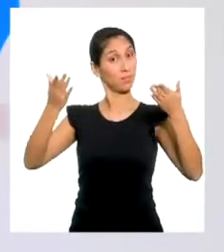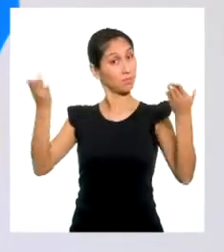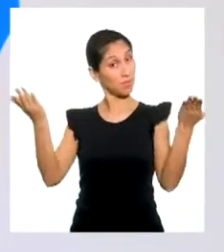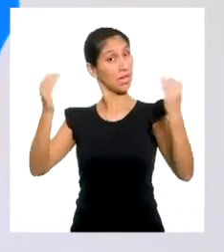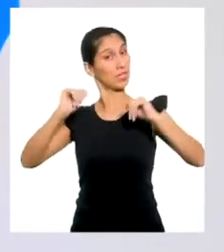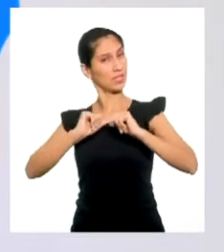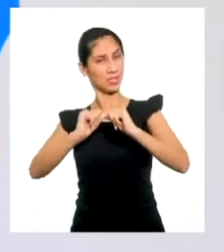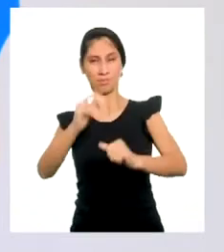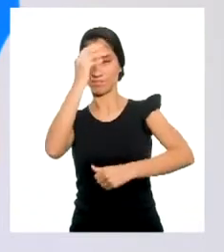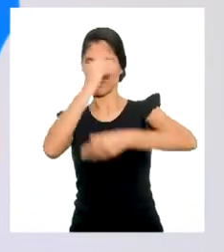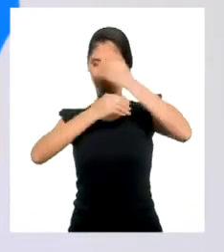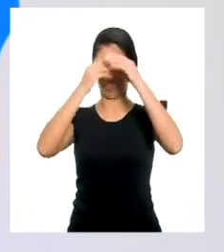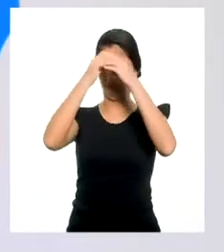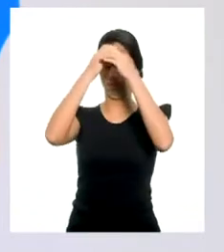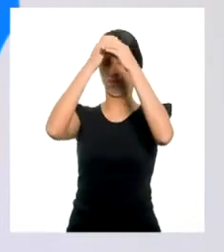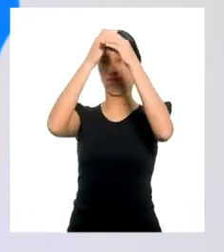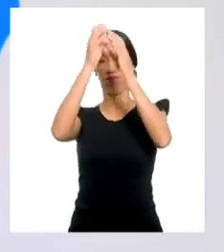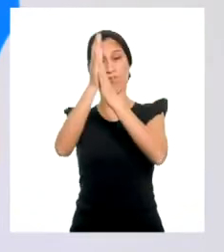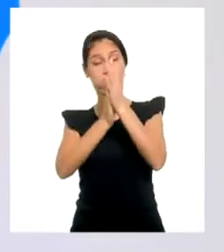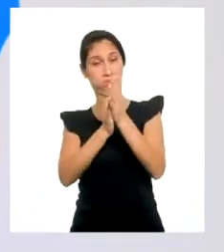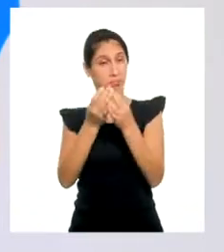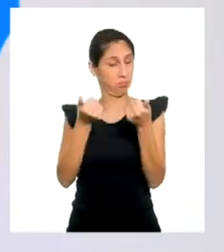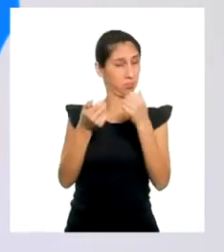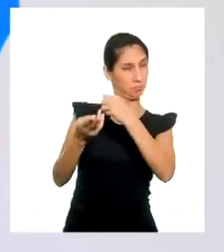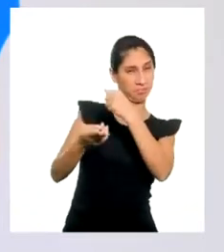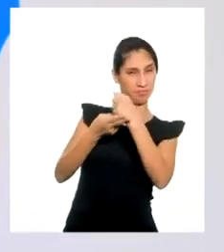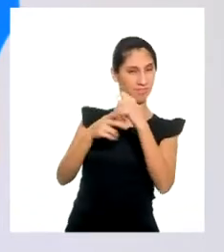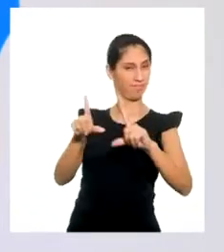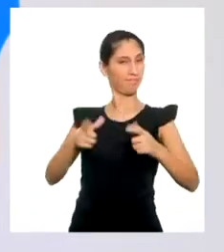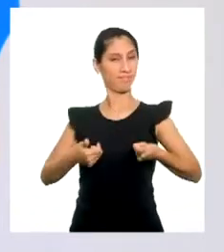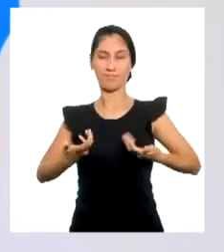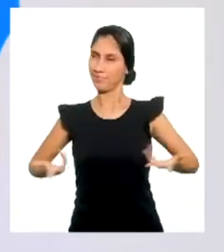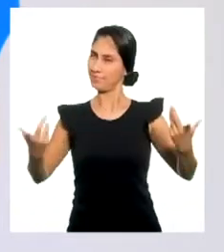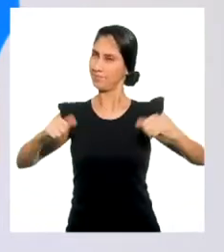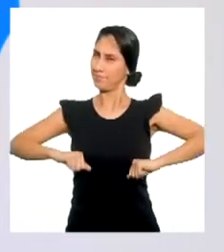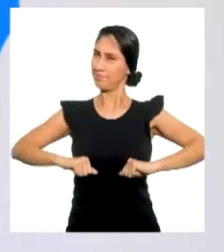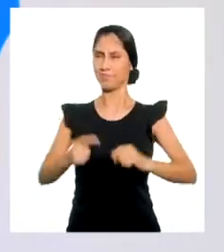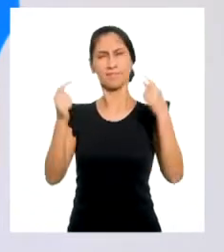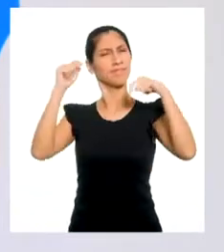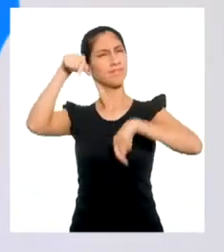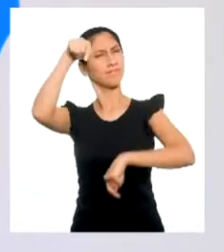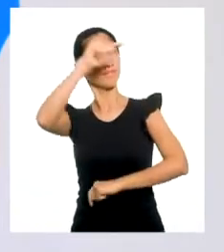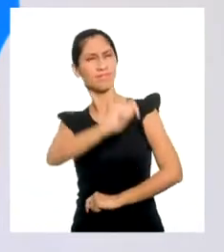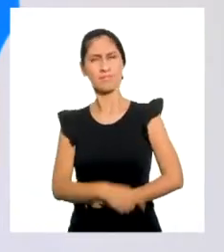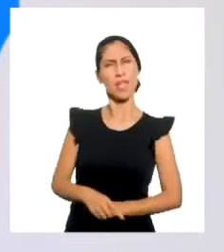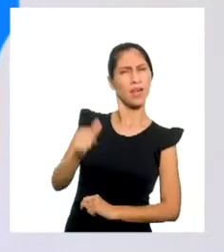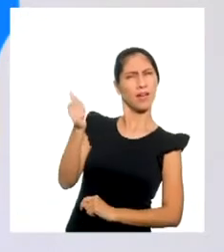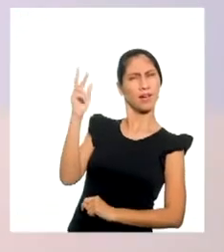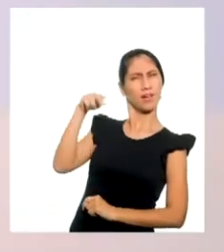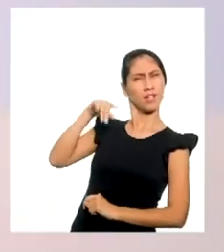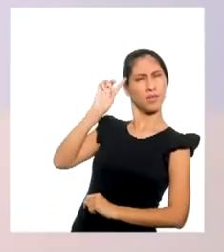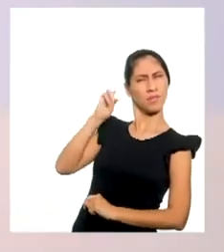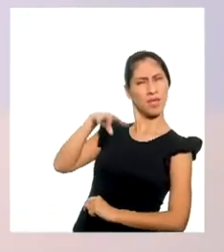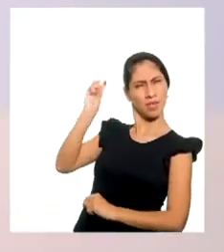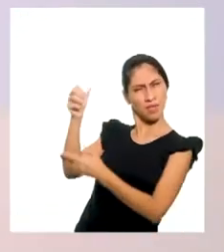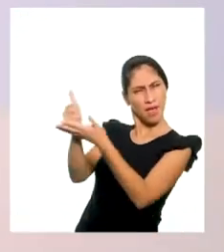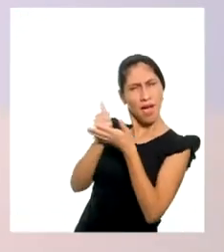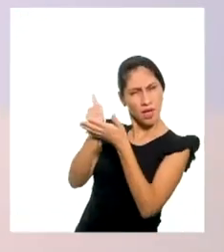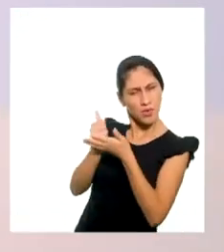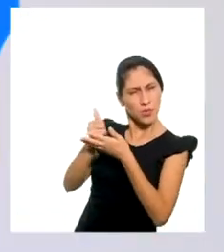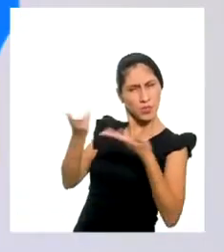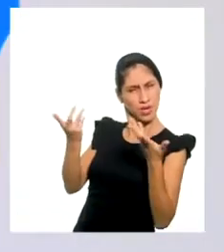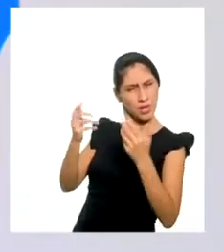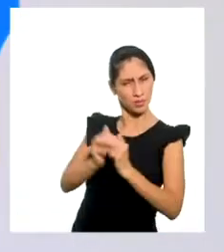Educación para seguir adquiriendo conocimientos de manera amena y segura. El día de hoy... ¡Arquímedes, ayuda!